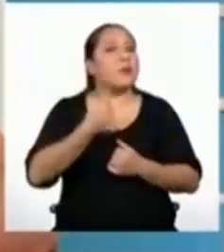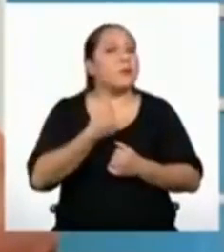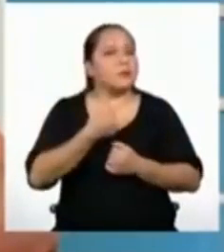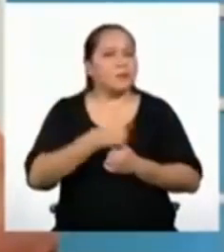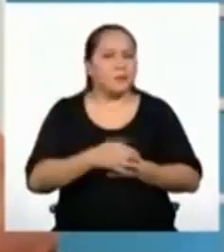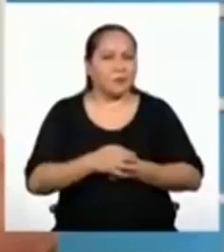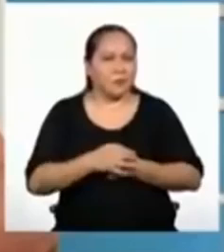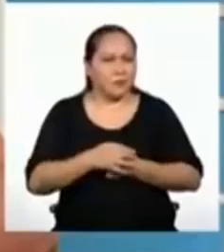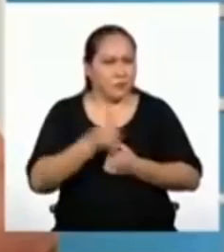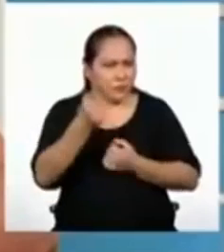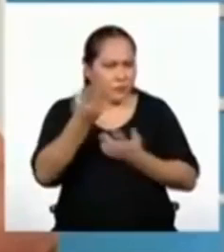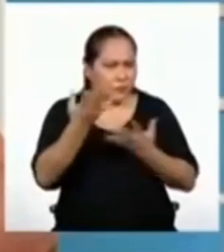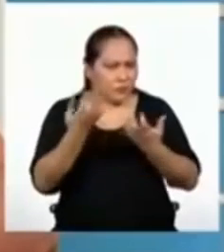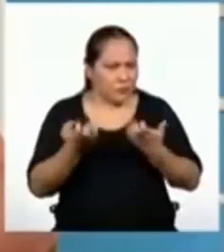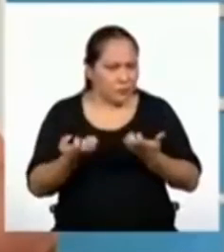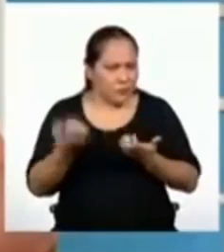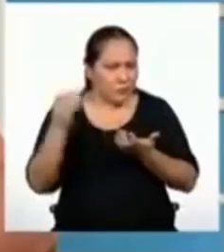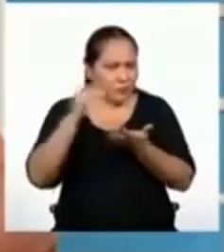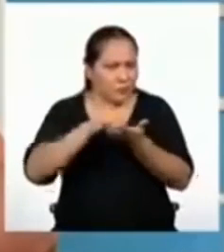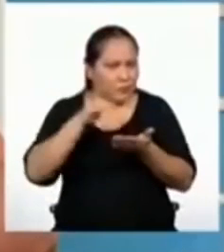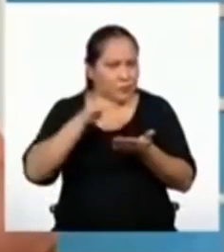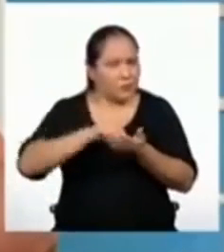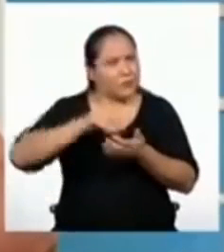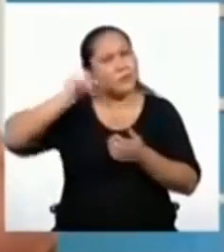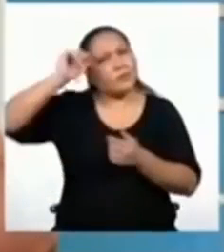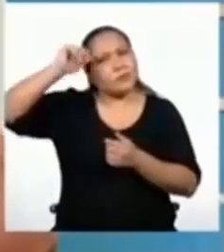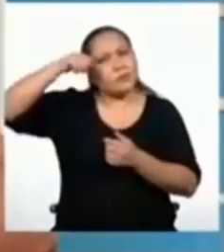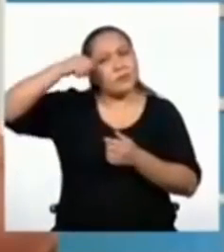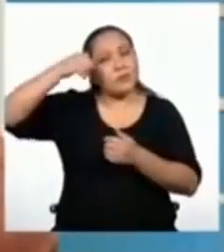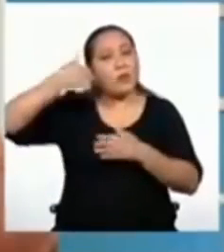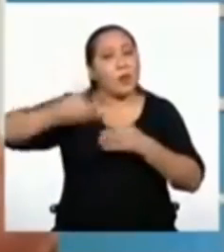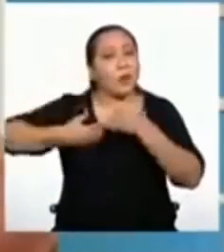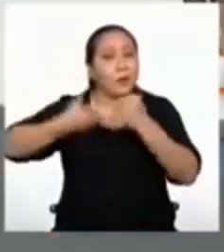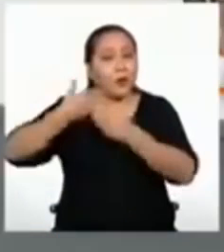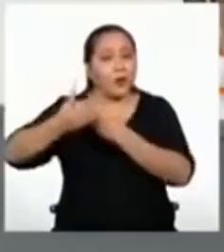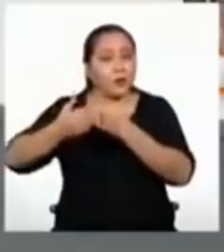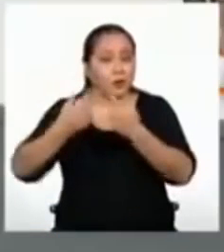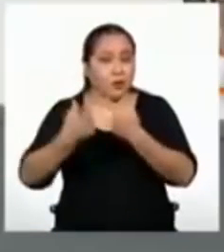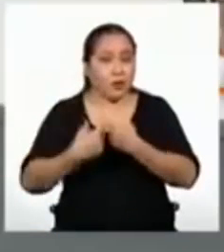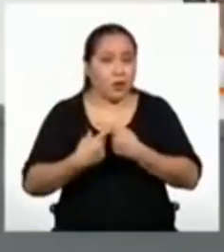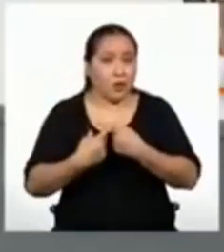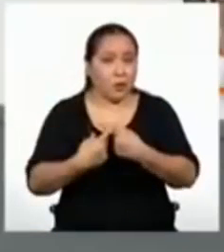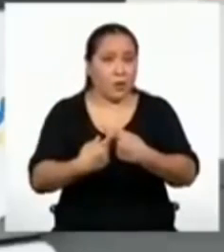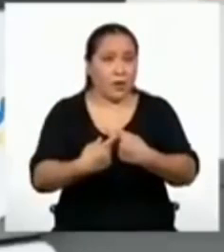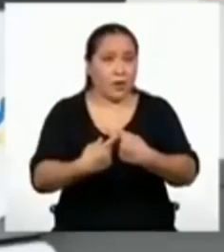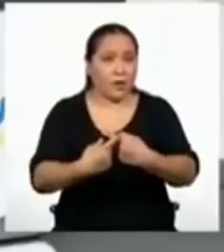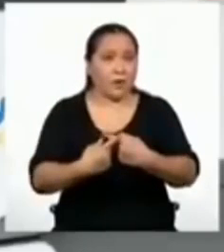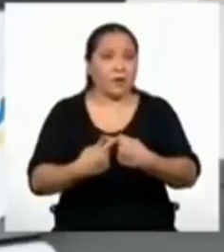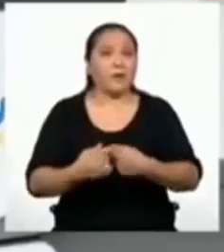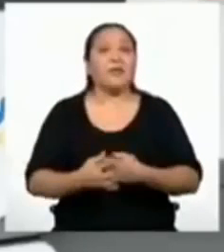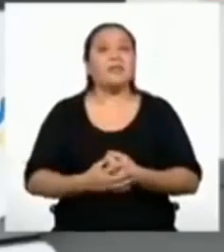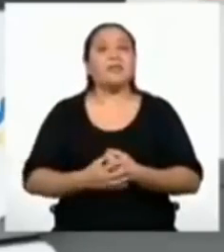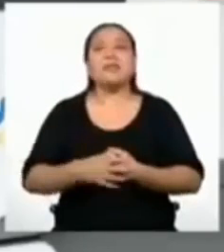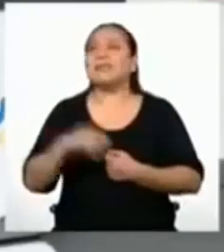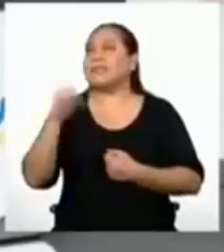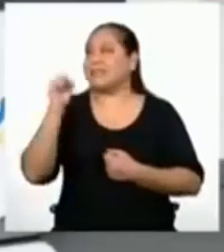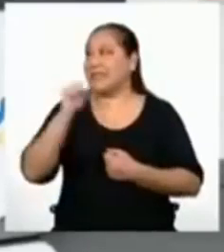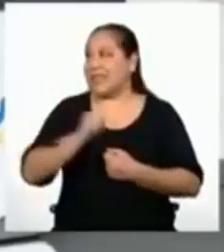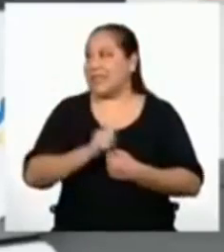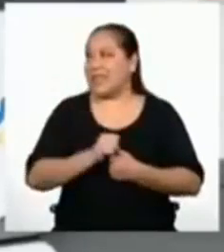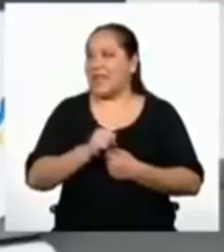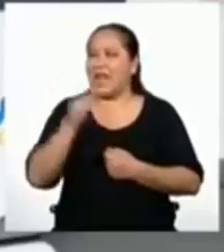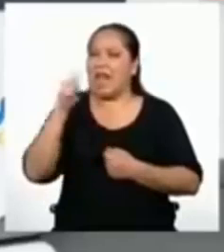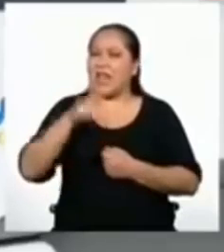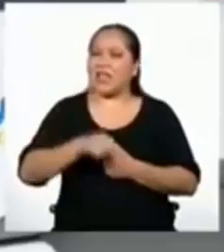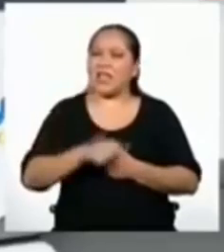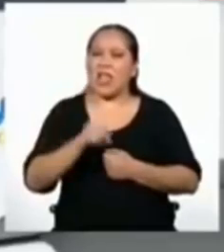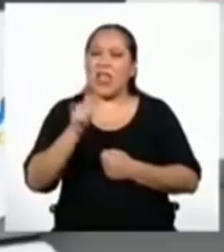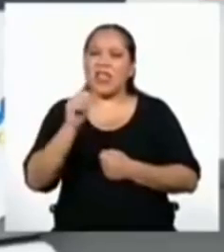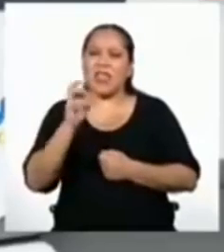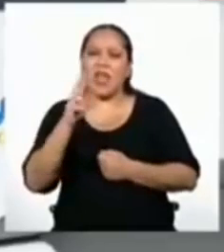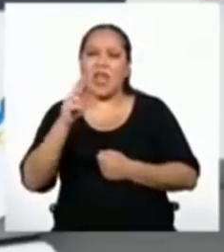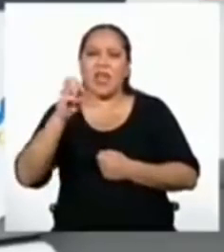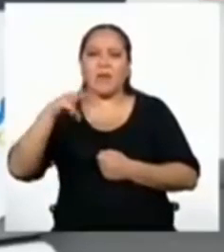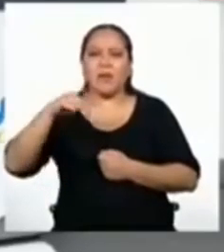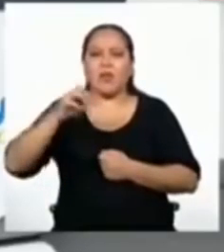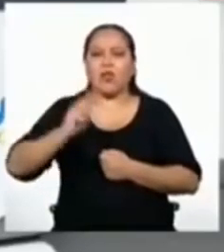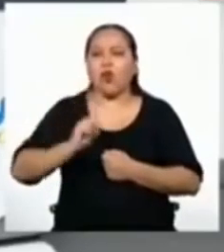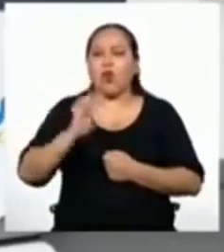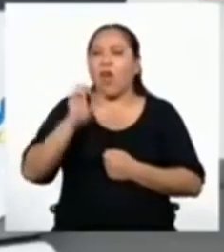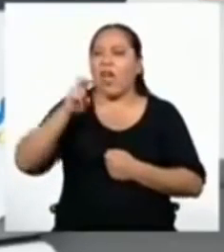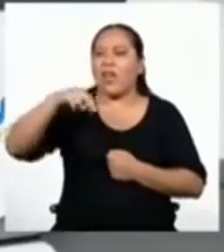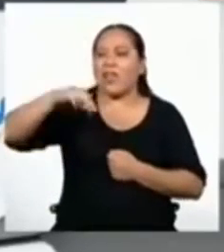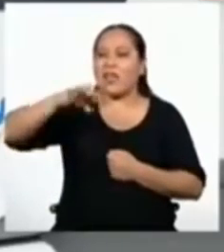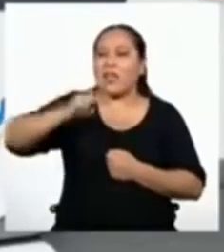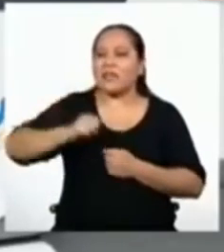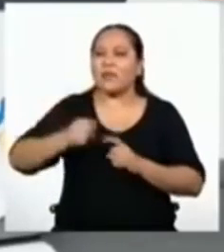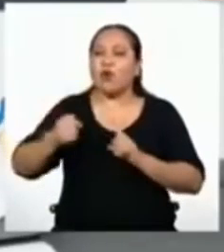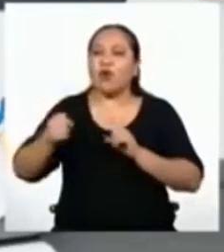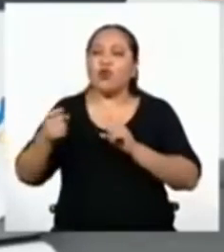lo que entiendo es que quieres que revisemos nuevamente las progresiones geométricas. Sí. Todo eso del término enésimo y la suma